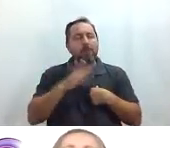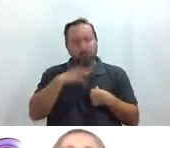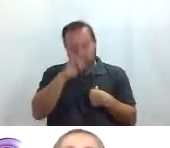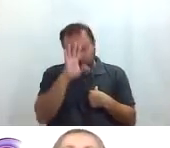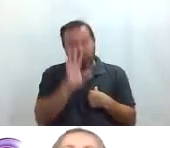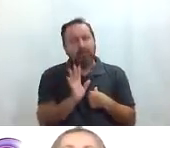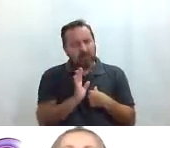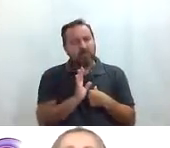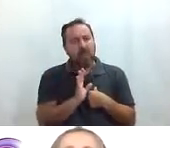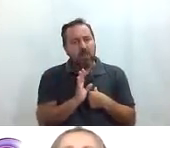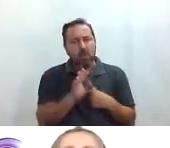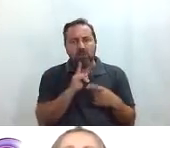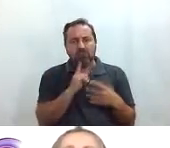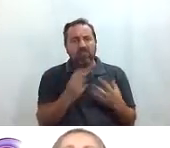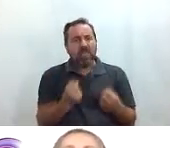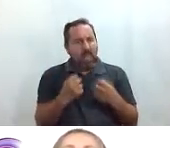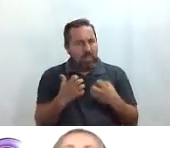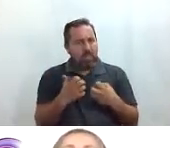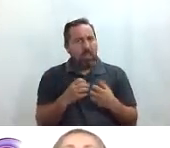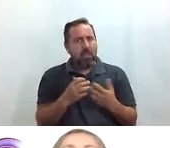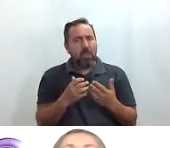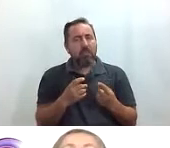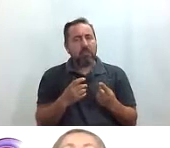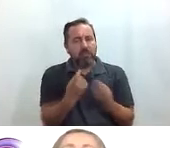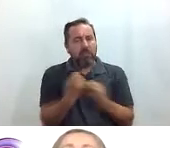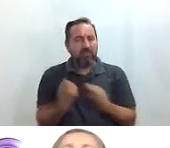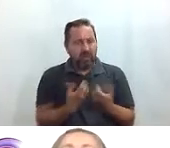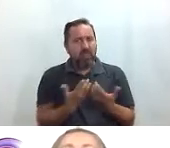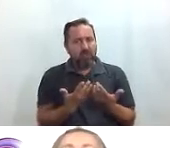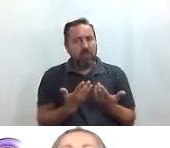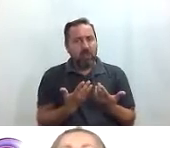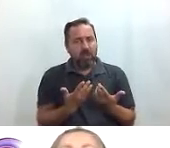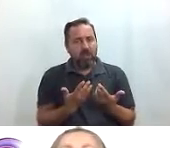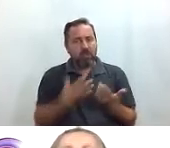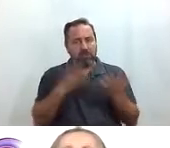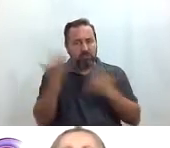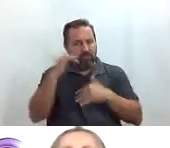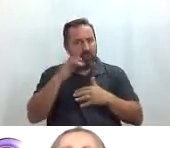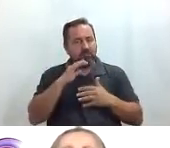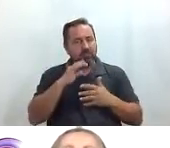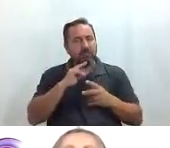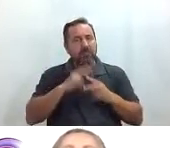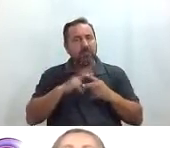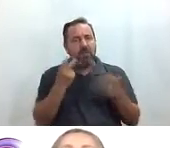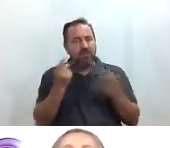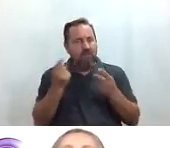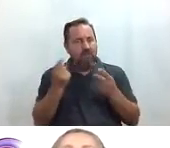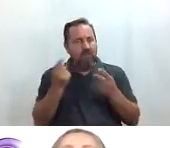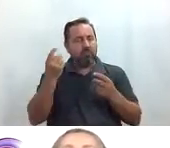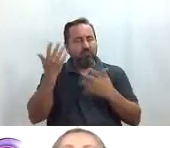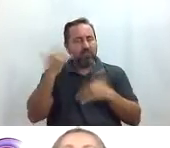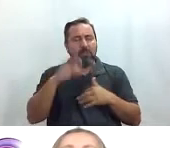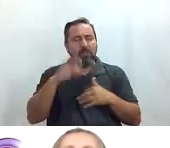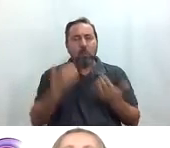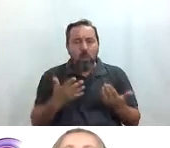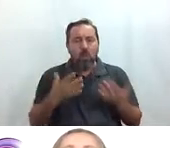muchísimo la energía que se necesita para bueno para bailar flamenco para hacer el tablao además luego pude tocar